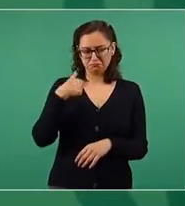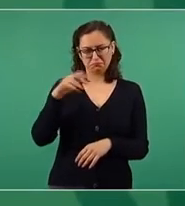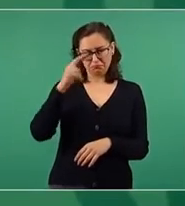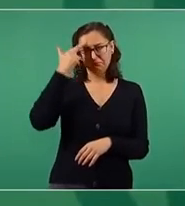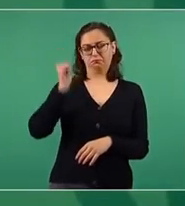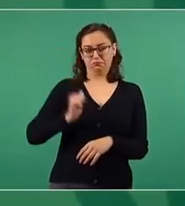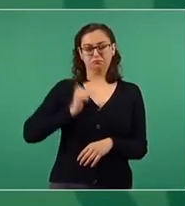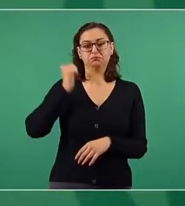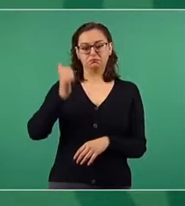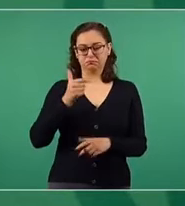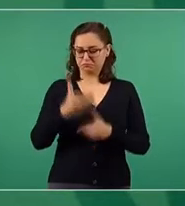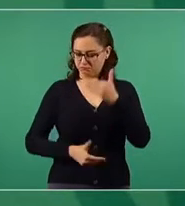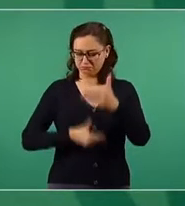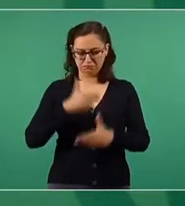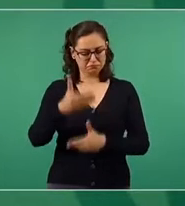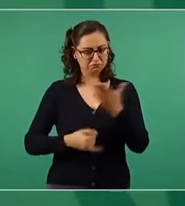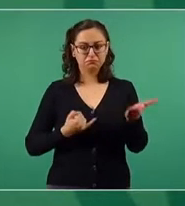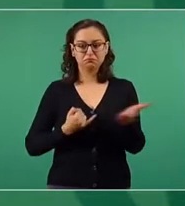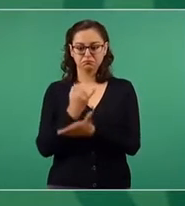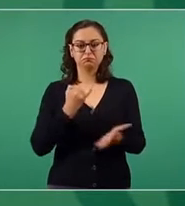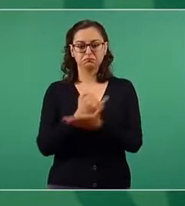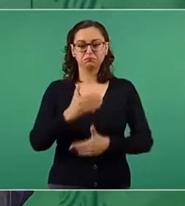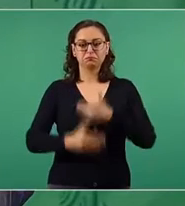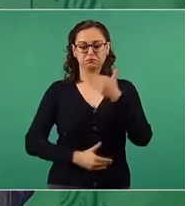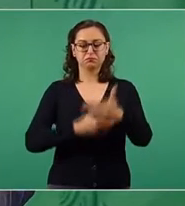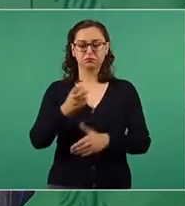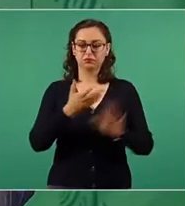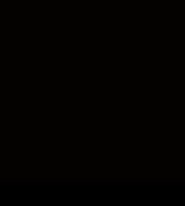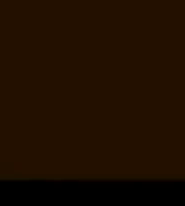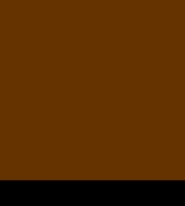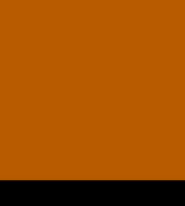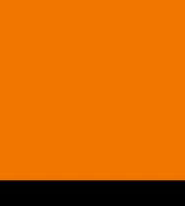las decisiones que se están tomando. Entonces, es un compromiso.